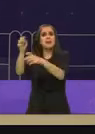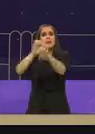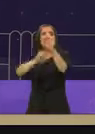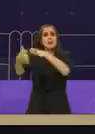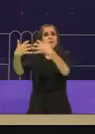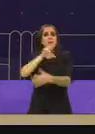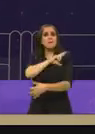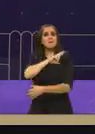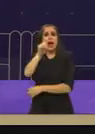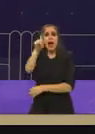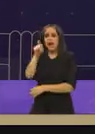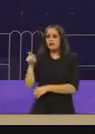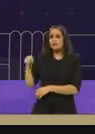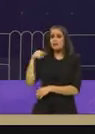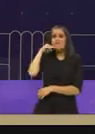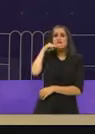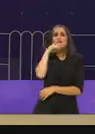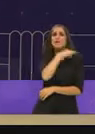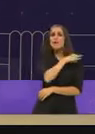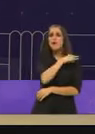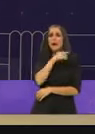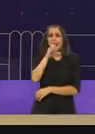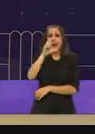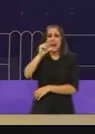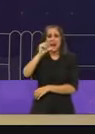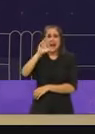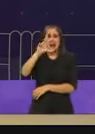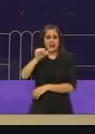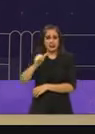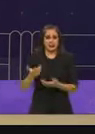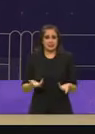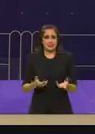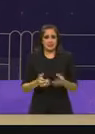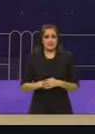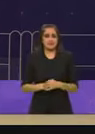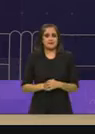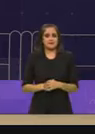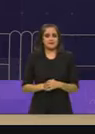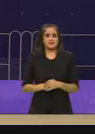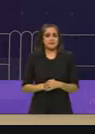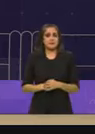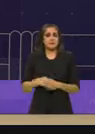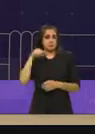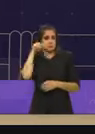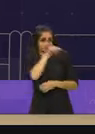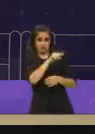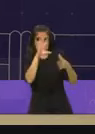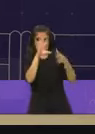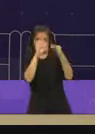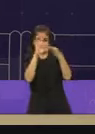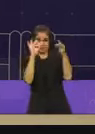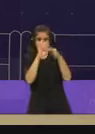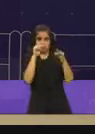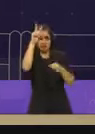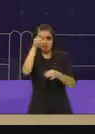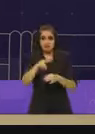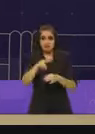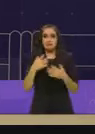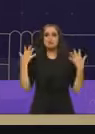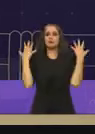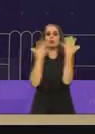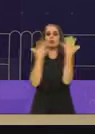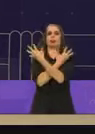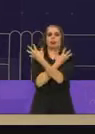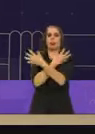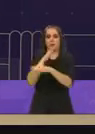la hipocresía, Clara. Eso es cuando lo que dices no lo puedes sostener porque los